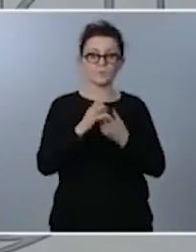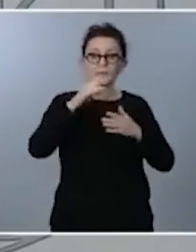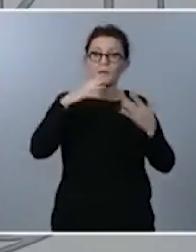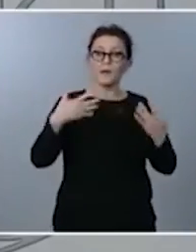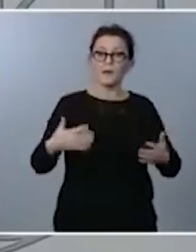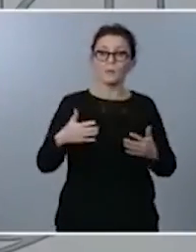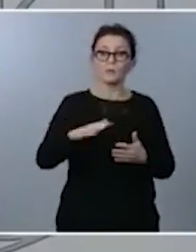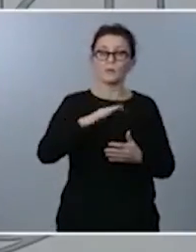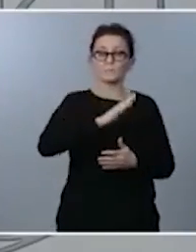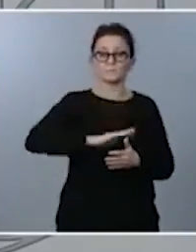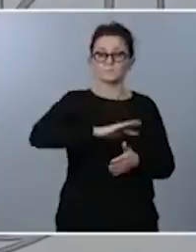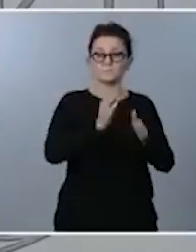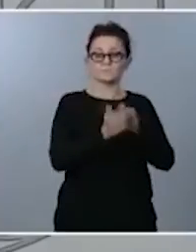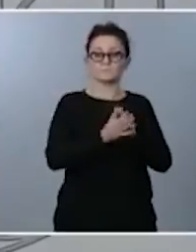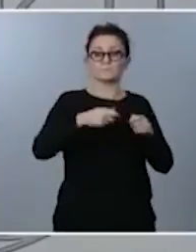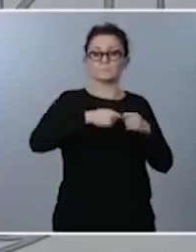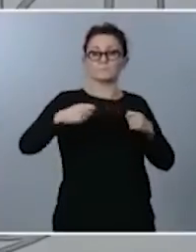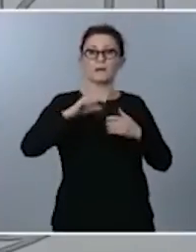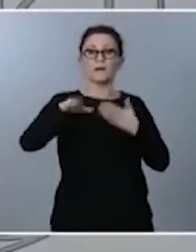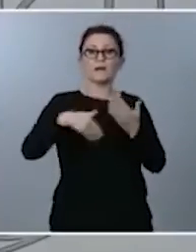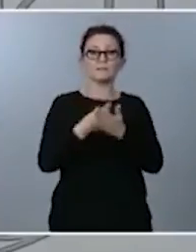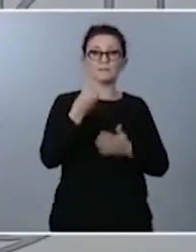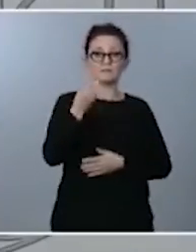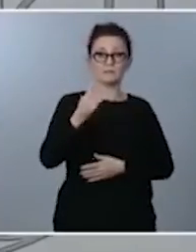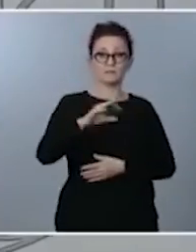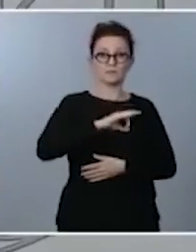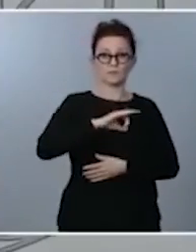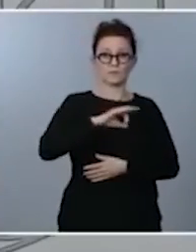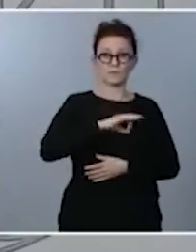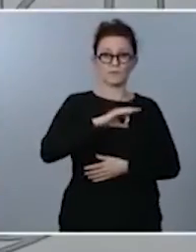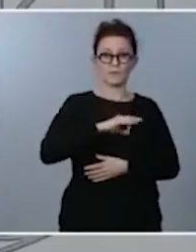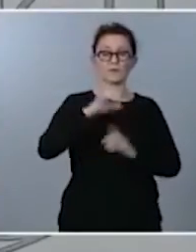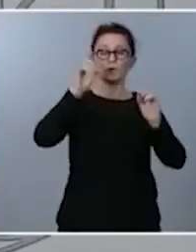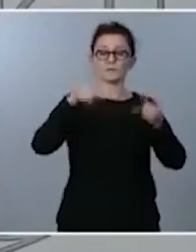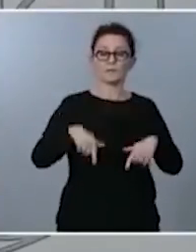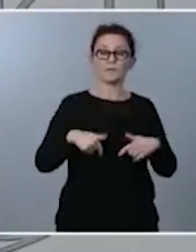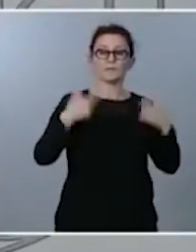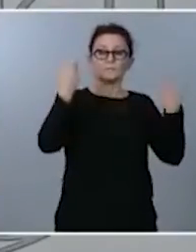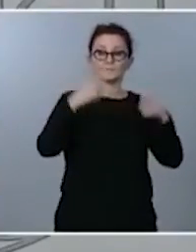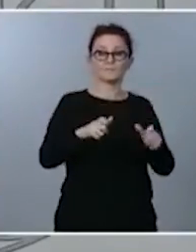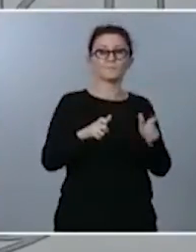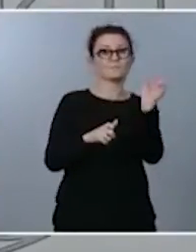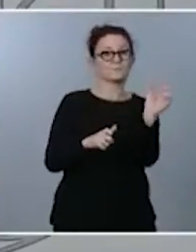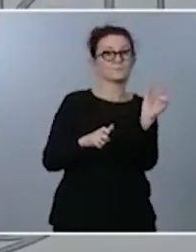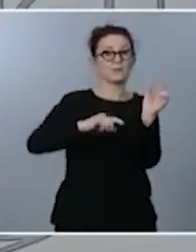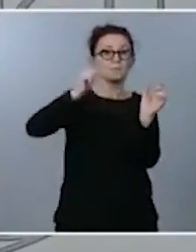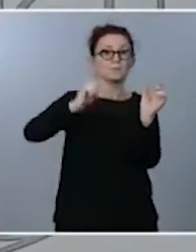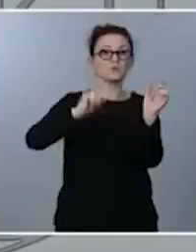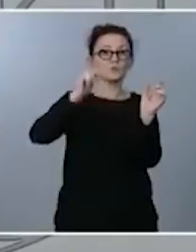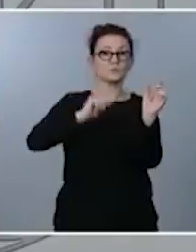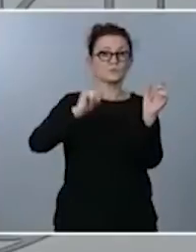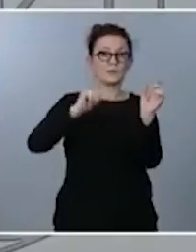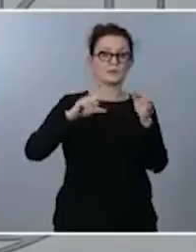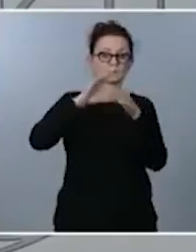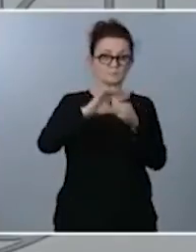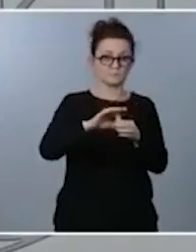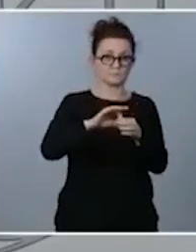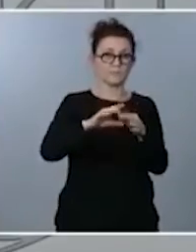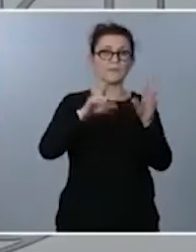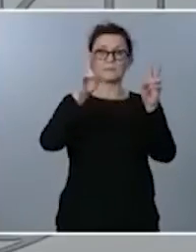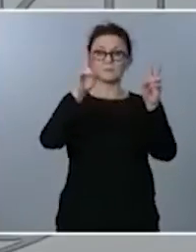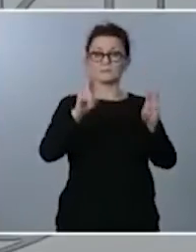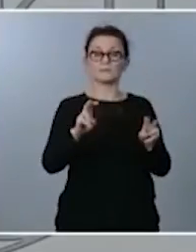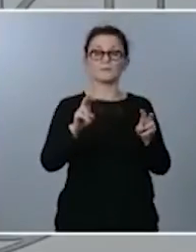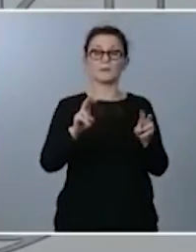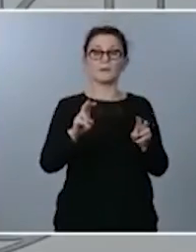extendidos hasta el 31 de enero se contemplan las partidas presupuestarias correspondientes a esta cuestión y por tanto si